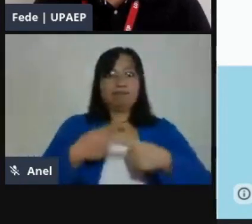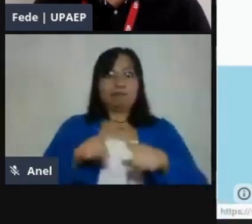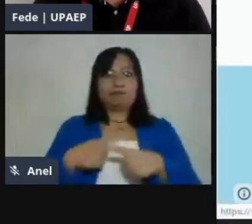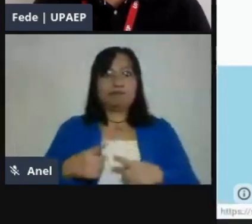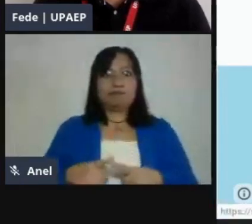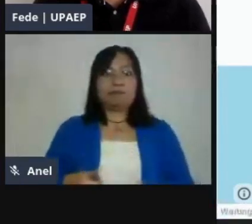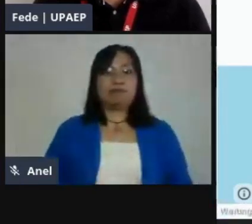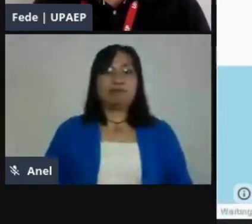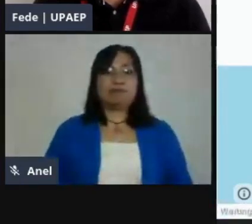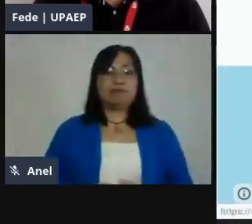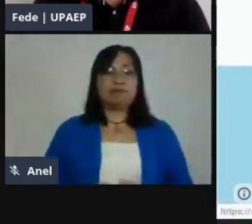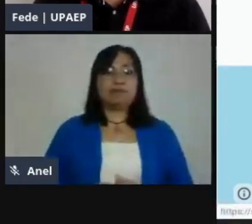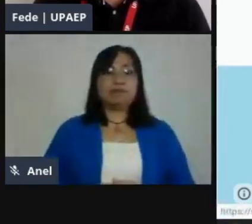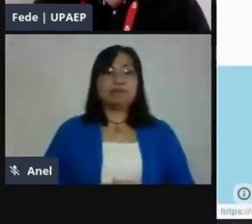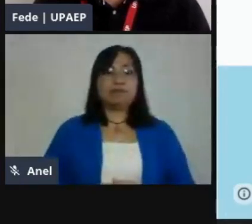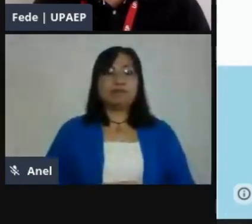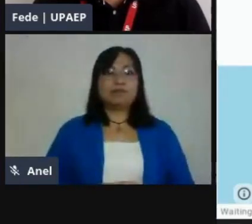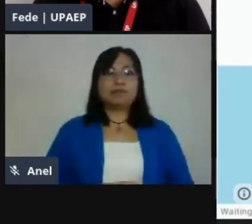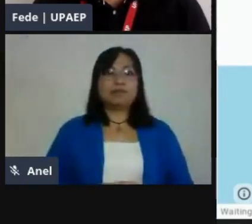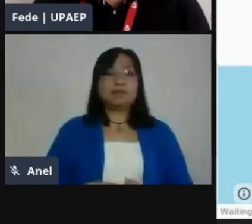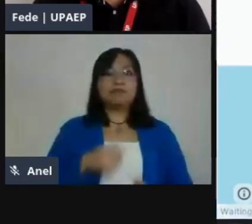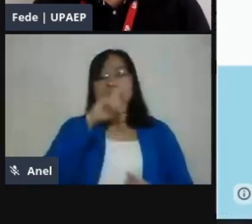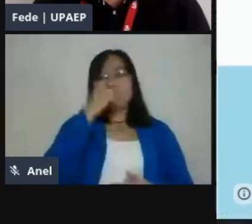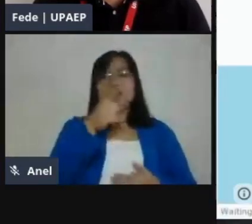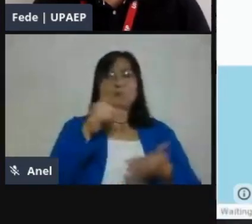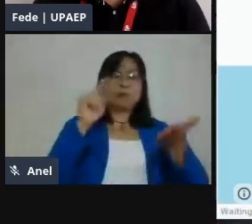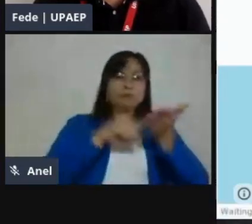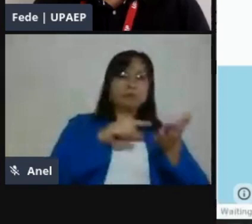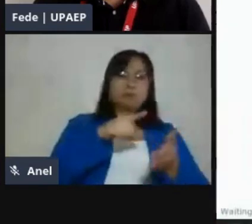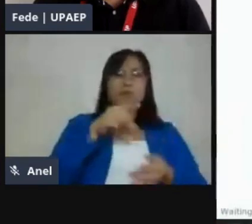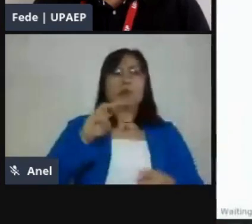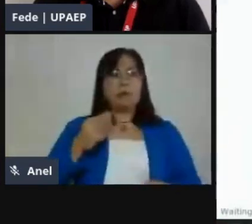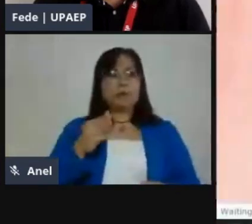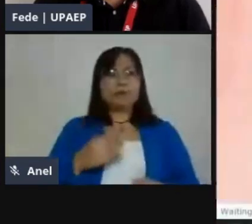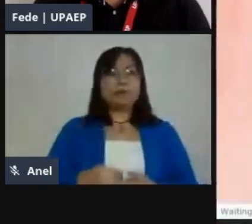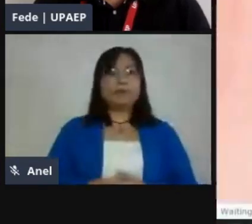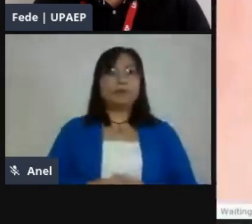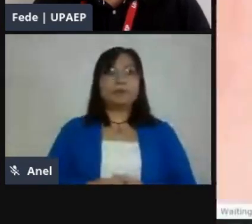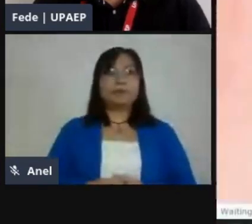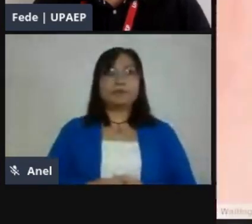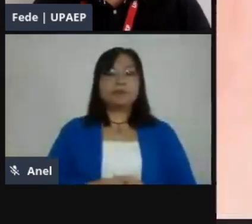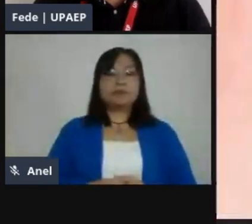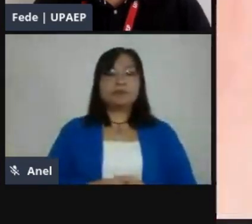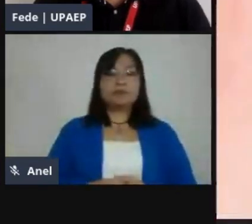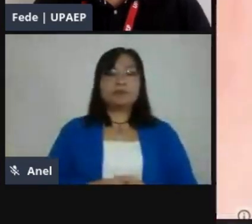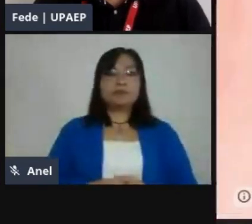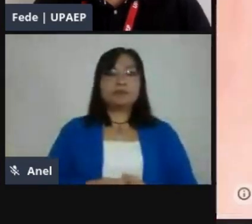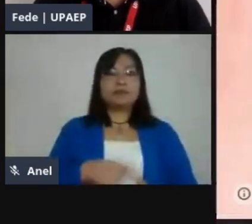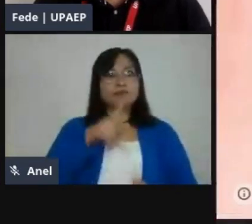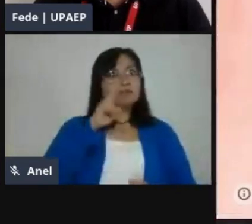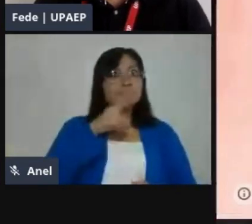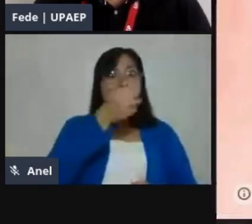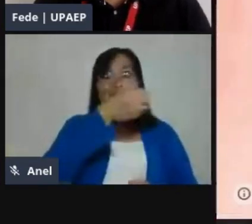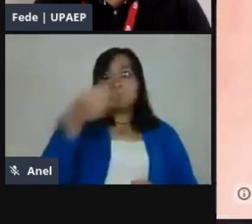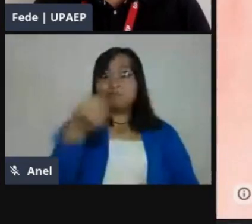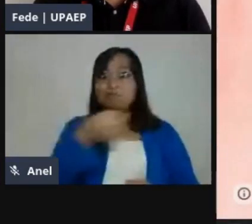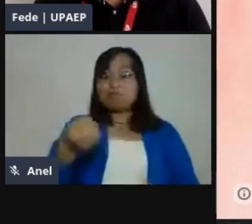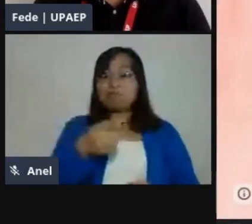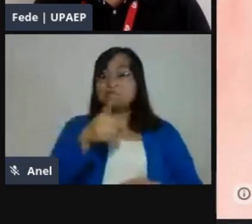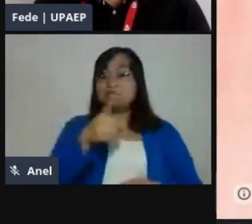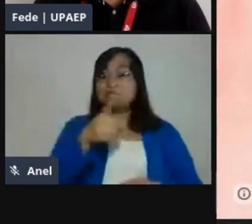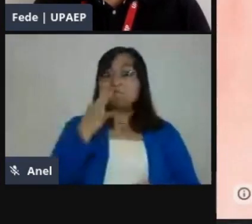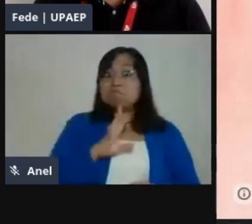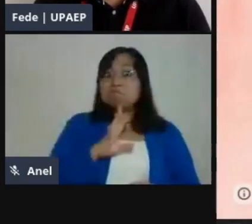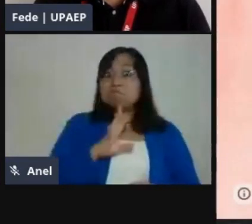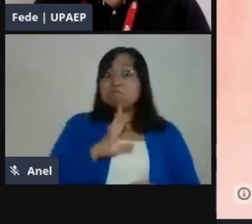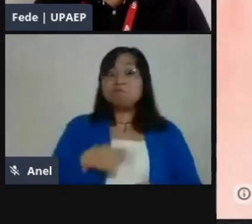a mayo para enseñarles un ejemplo. Y está muy ordenado para que no les cueste trabajo ni a los papás ni a los alumnos